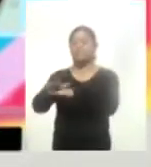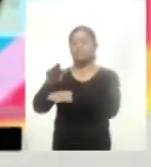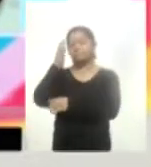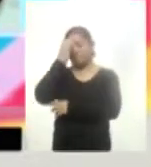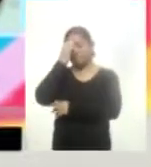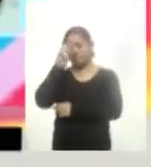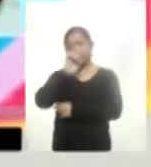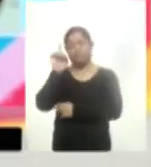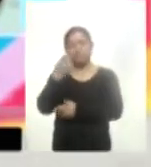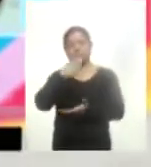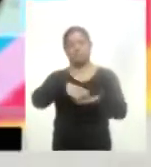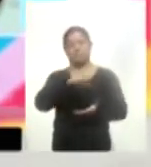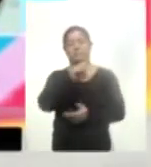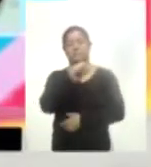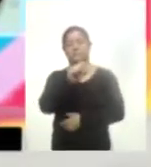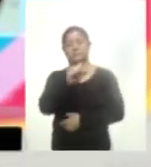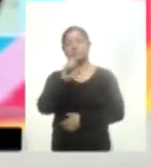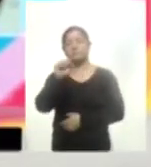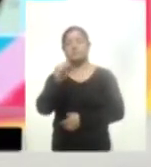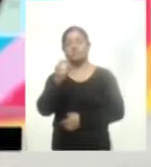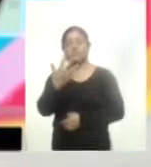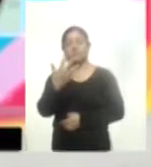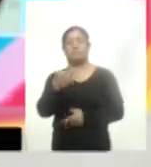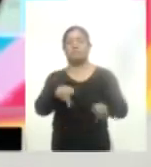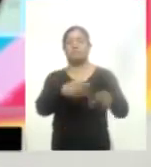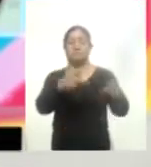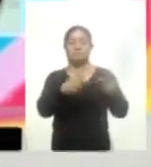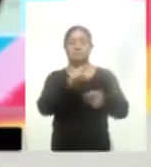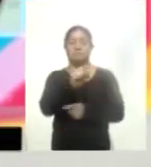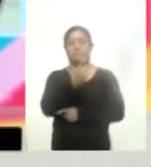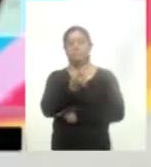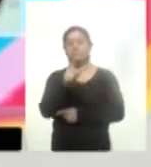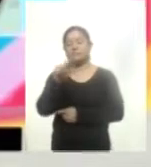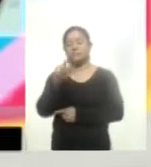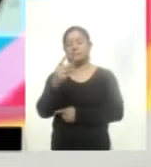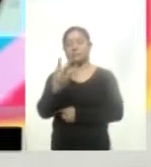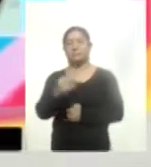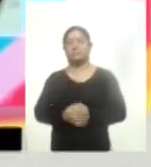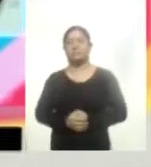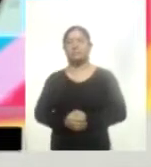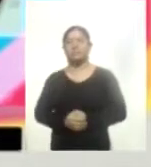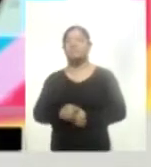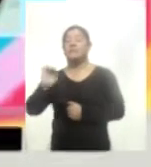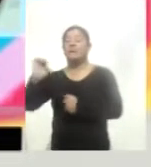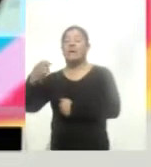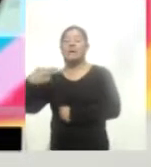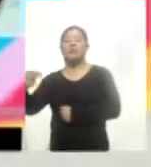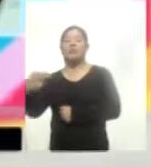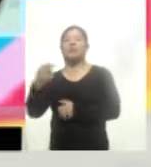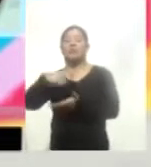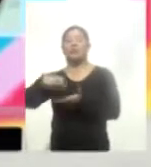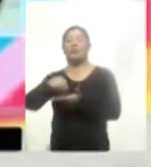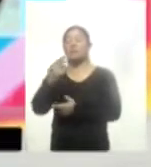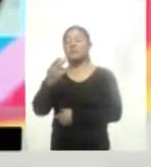El dólar a la compra se encuentra en 20 con 65 y a la venta en 21 con 74 el euro a la compra en